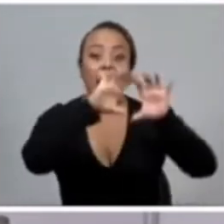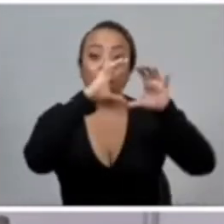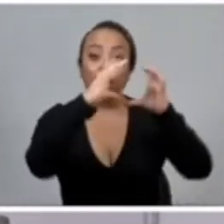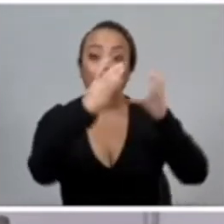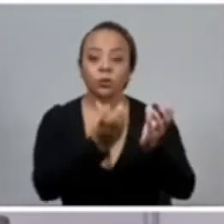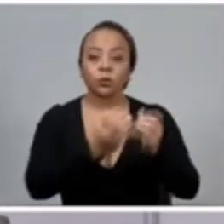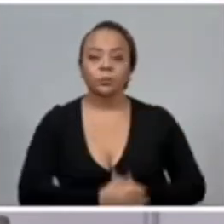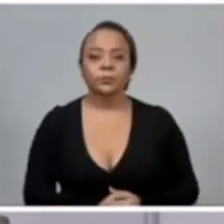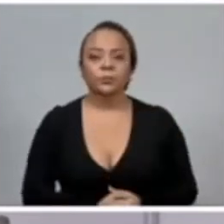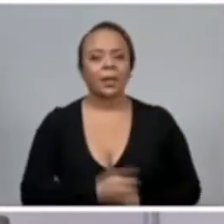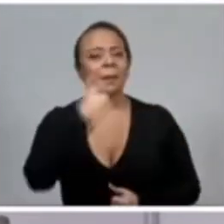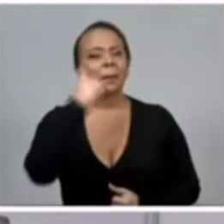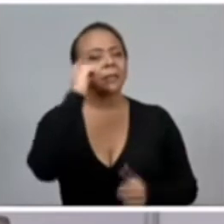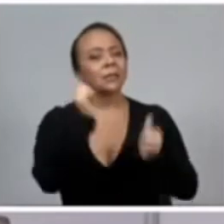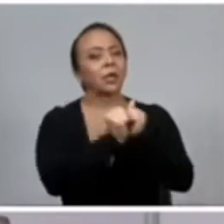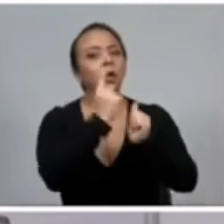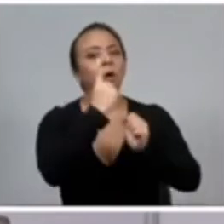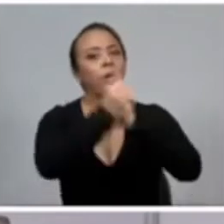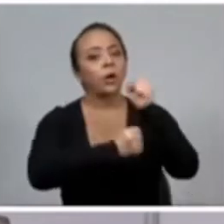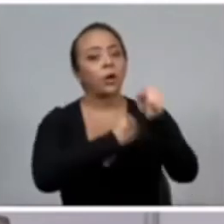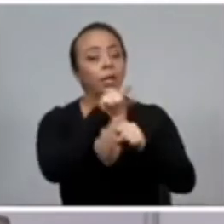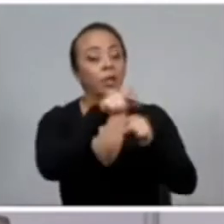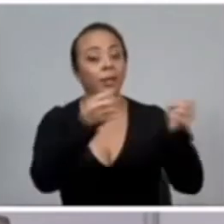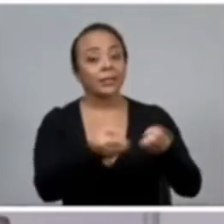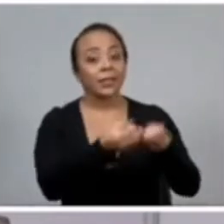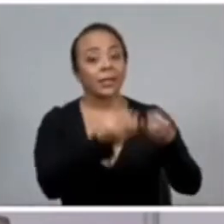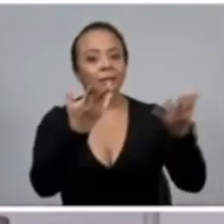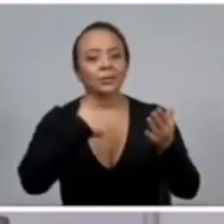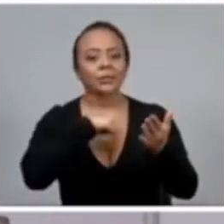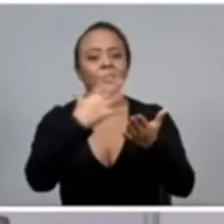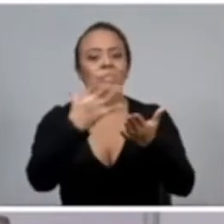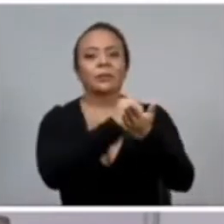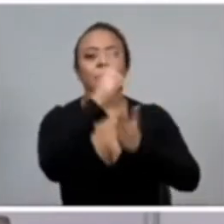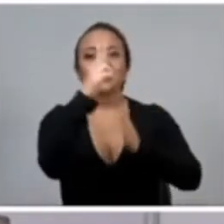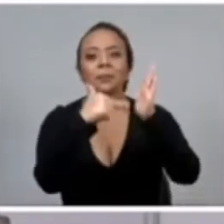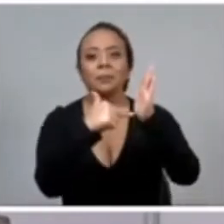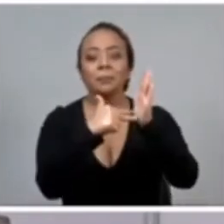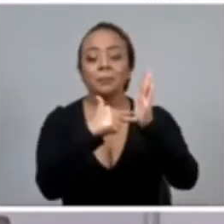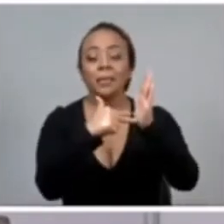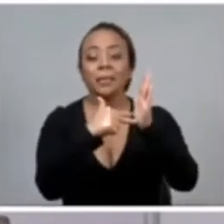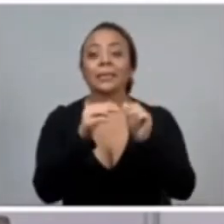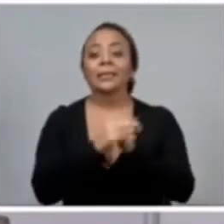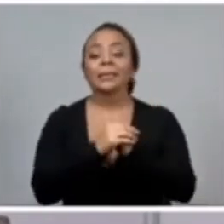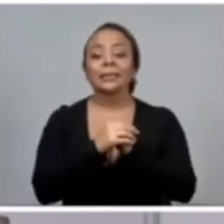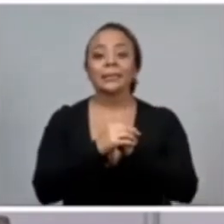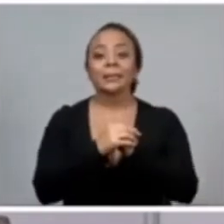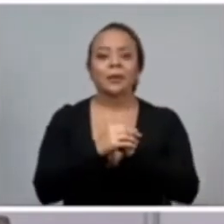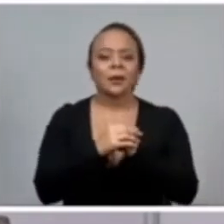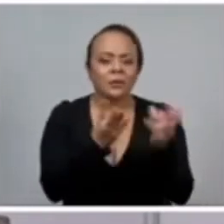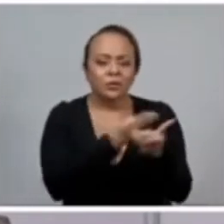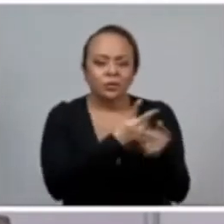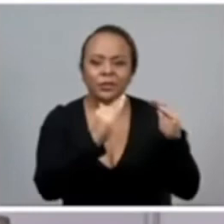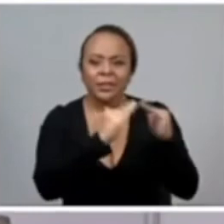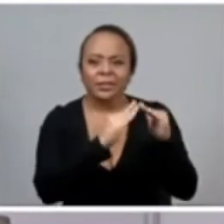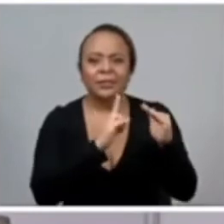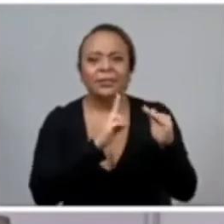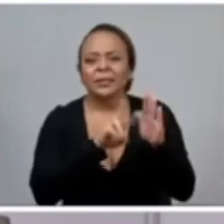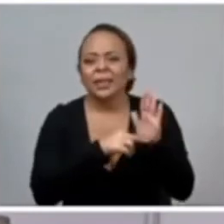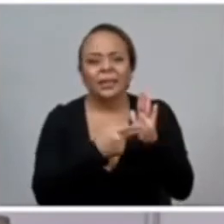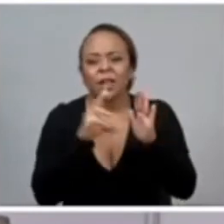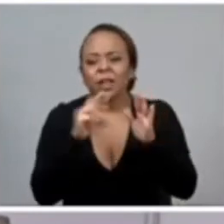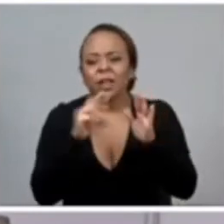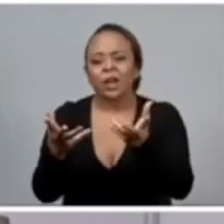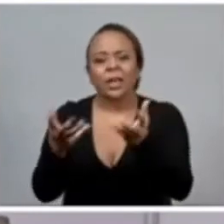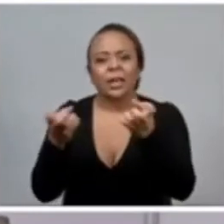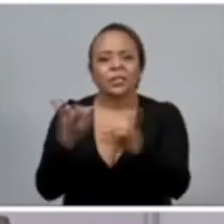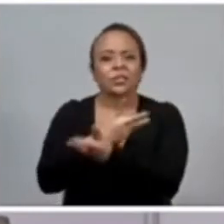mundo. Piensen que con un año de ese gasto nos ganamos 3.600 millones. Remedios caseros significa que no quieren curar